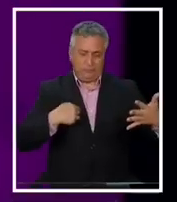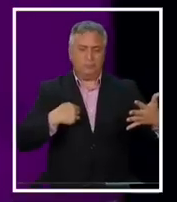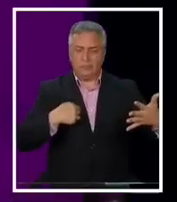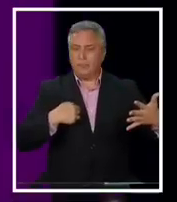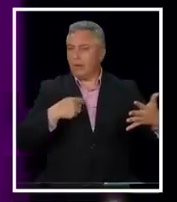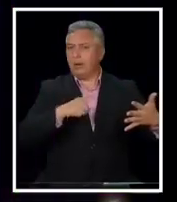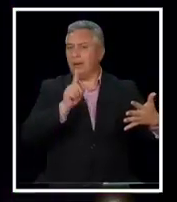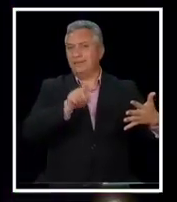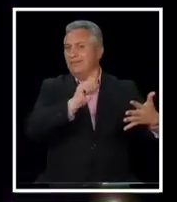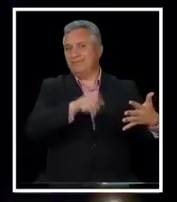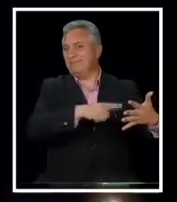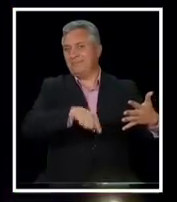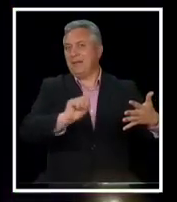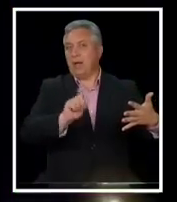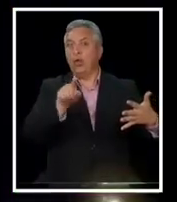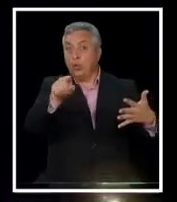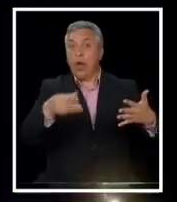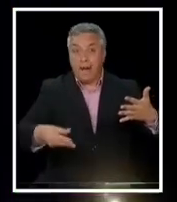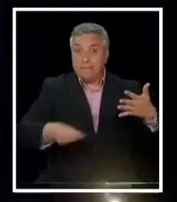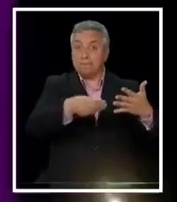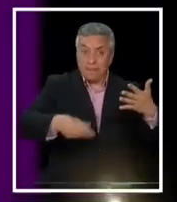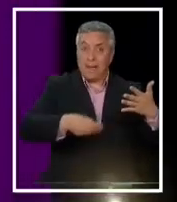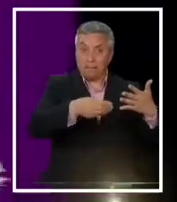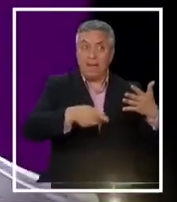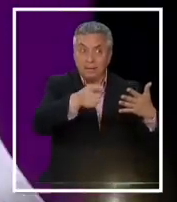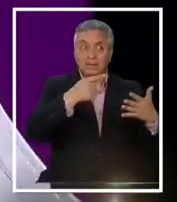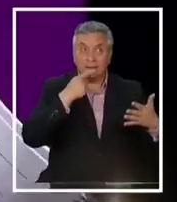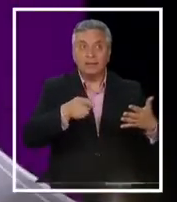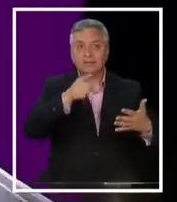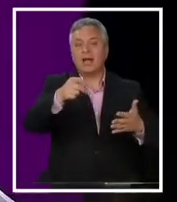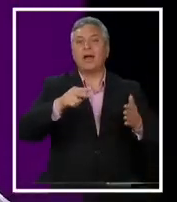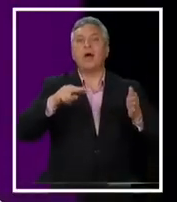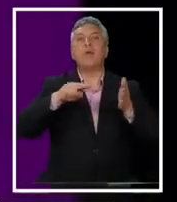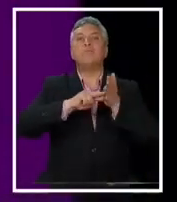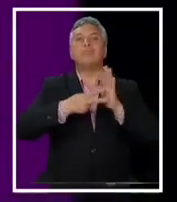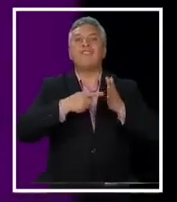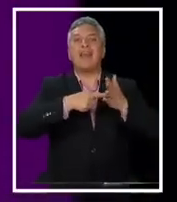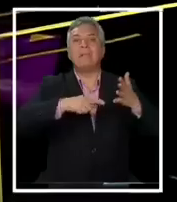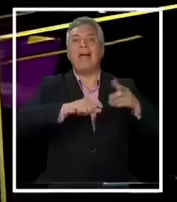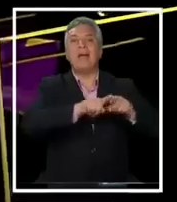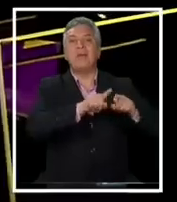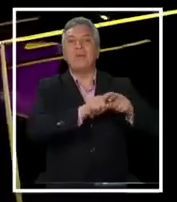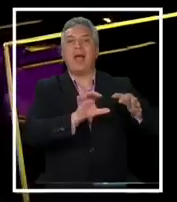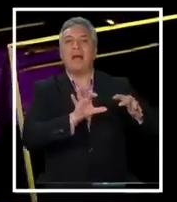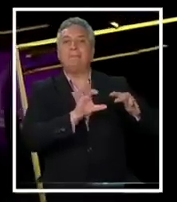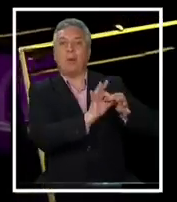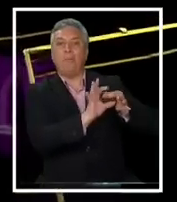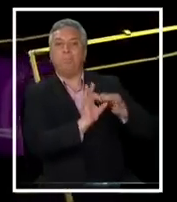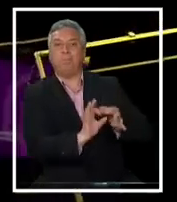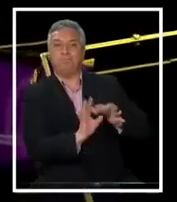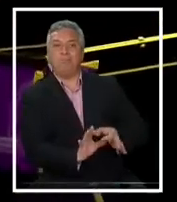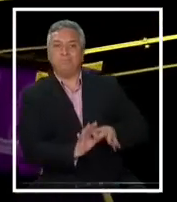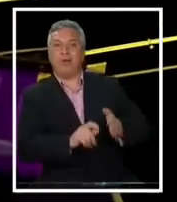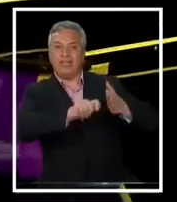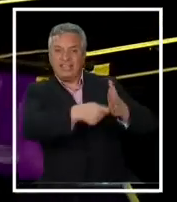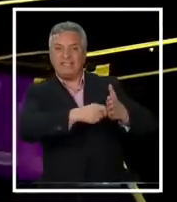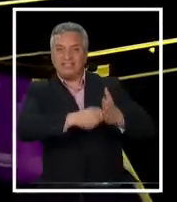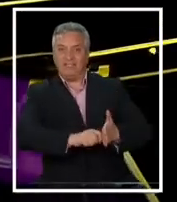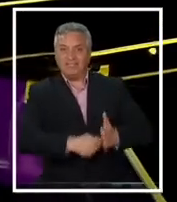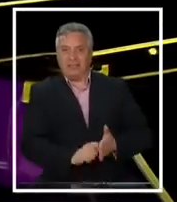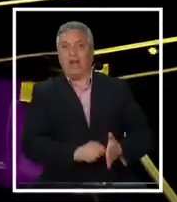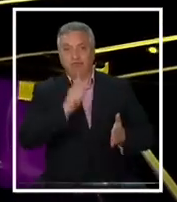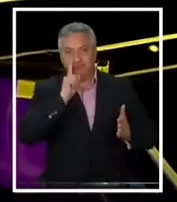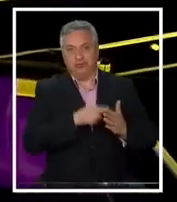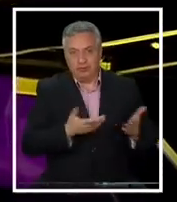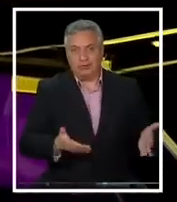hecho. Le podemos agregar más. ¿Y si le agrega más, ustedes cambiaría? El problema, Matías, es que ¿Ustedes están dispuestos a poner más? Es que tiene candados, Matías. Entonces, tal